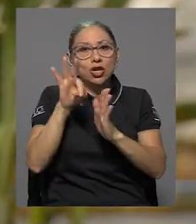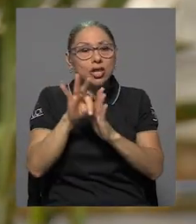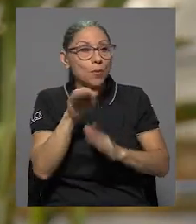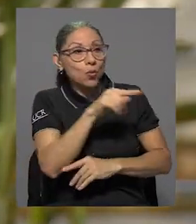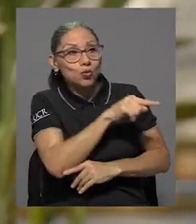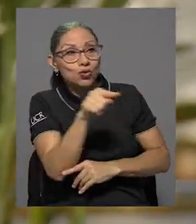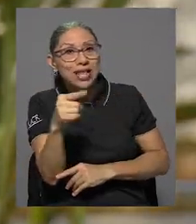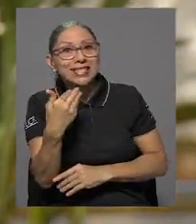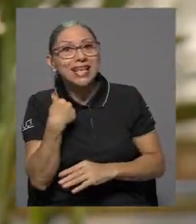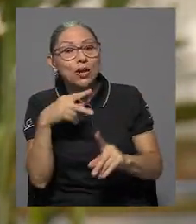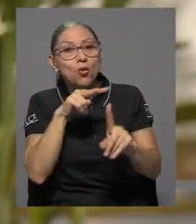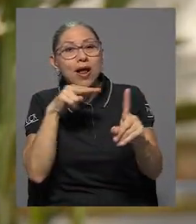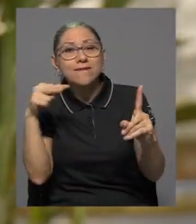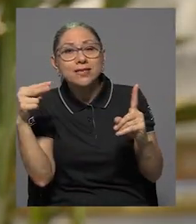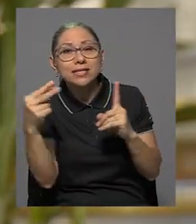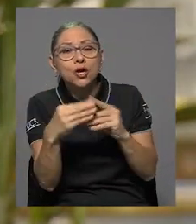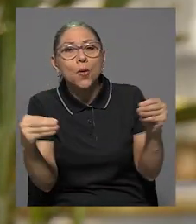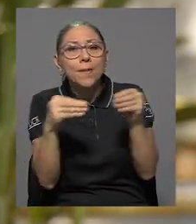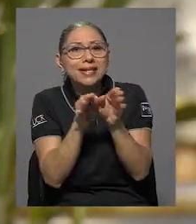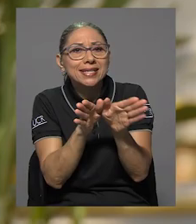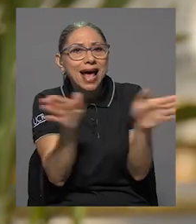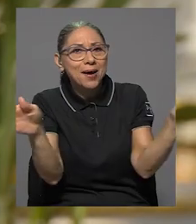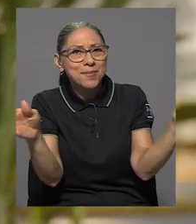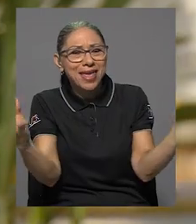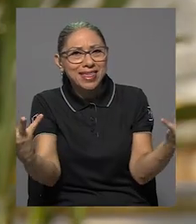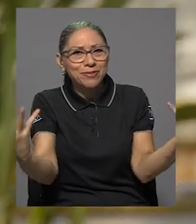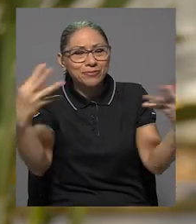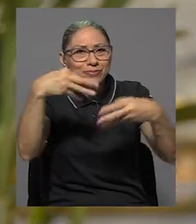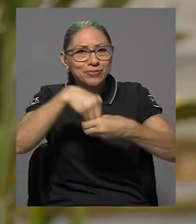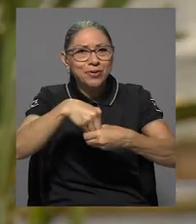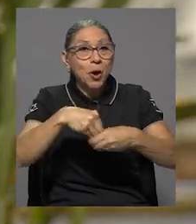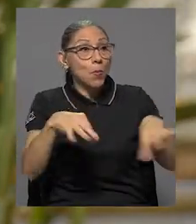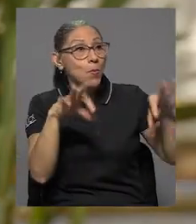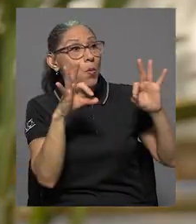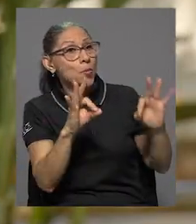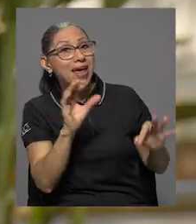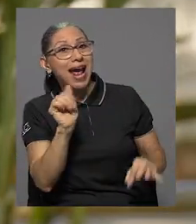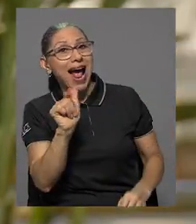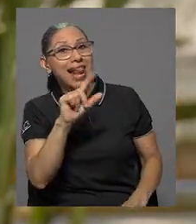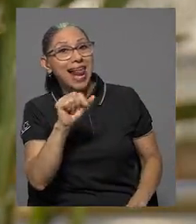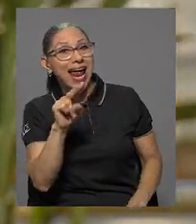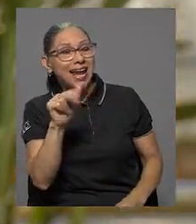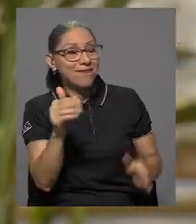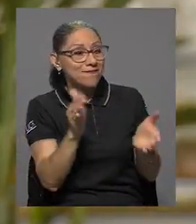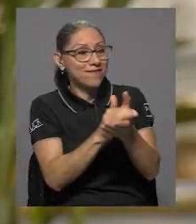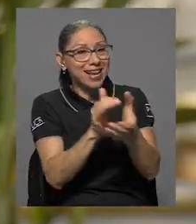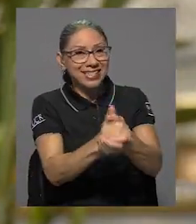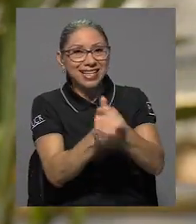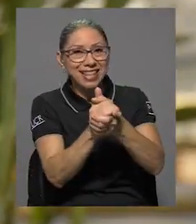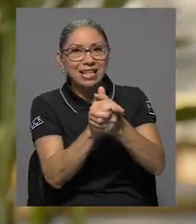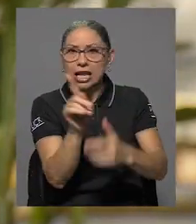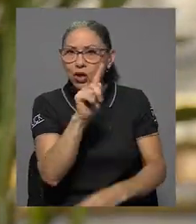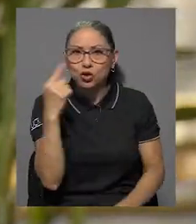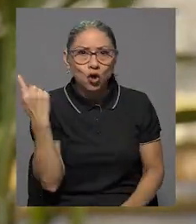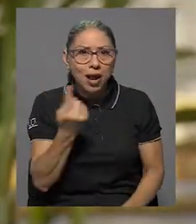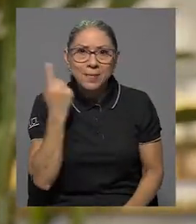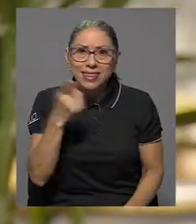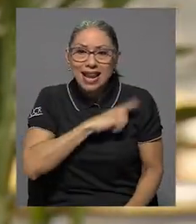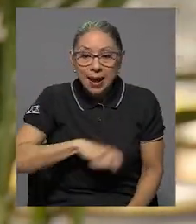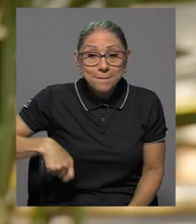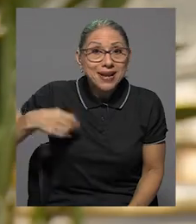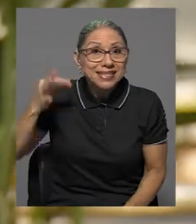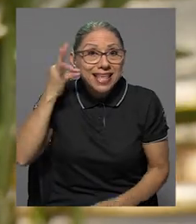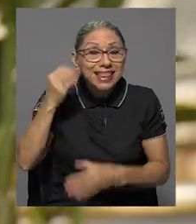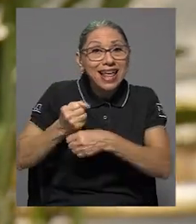ustedes tienen una visión más amplia de poder tener otros actores. Muy bien, Alana, felicitarte por ser no solo la